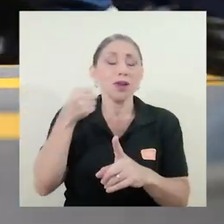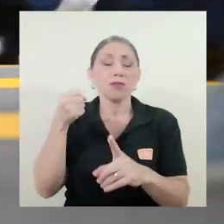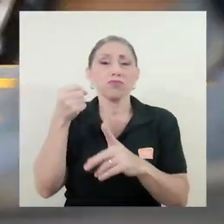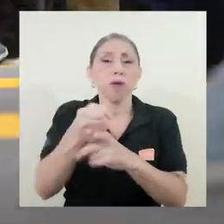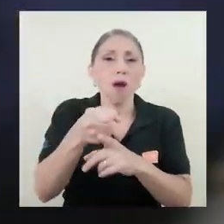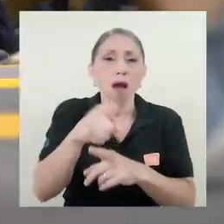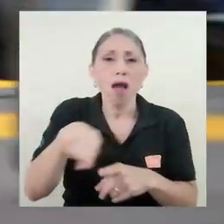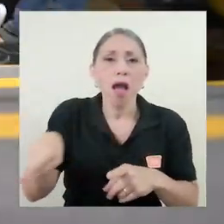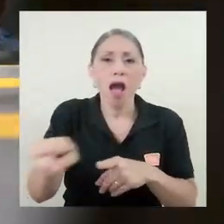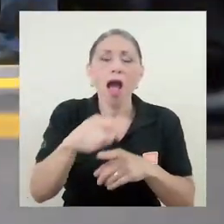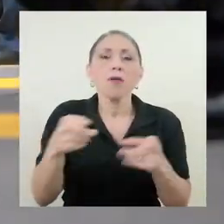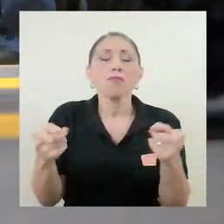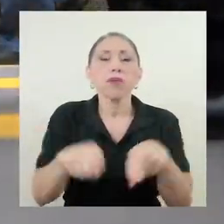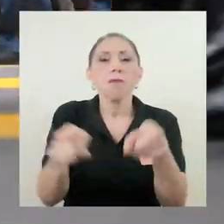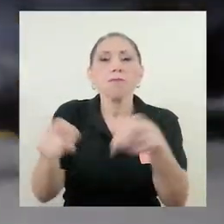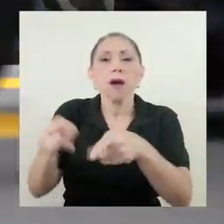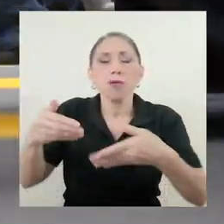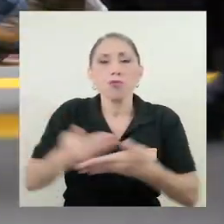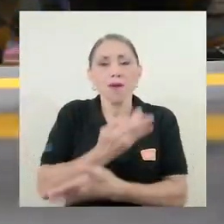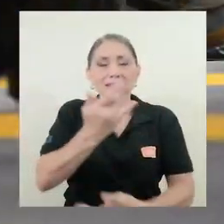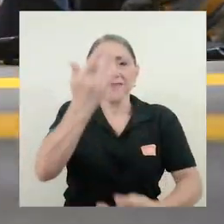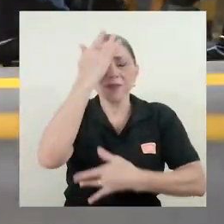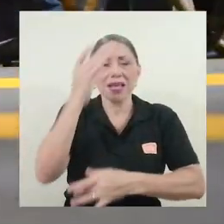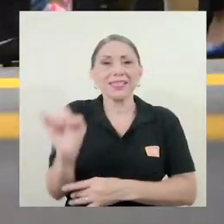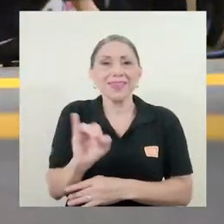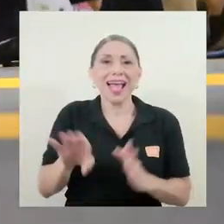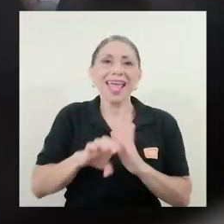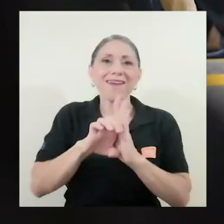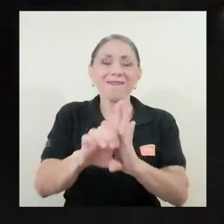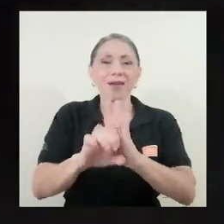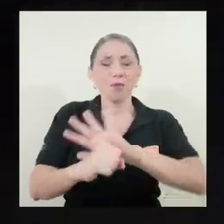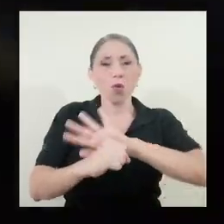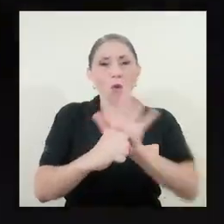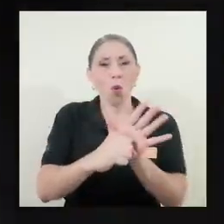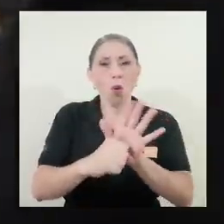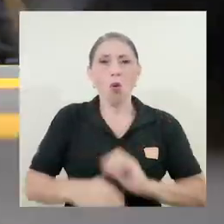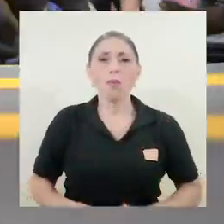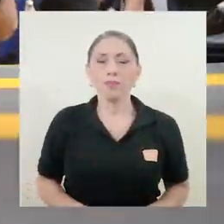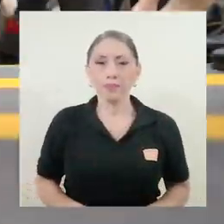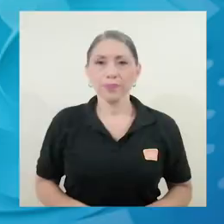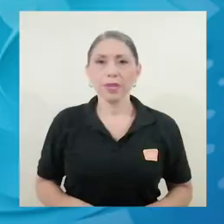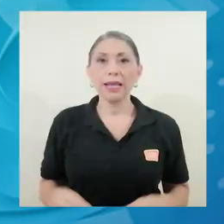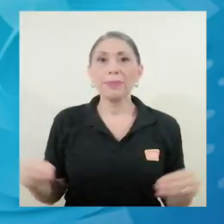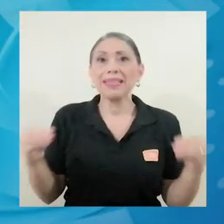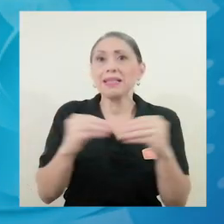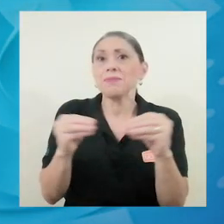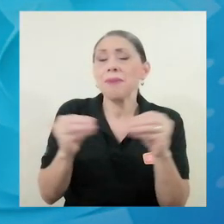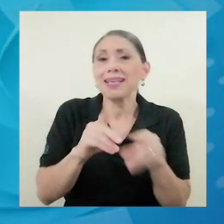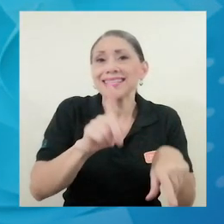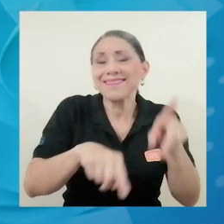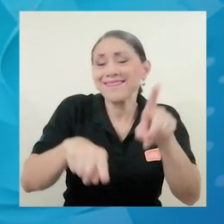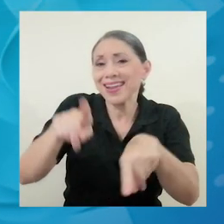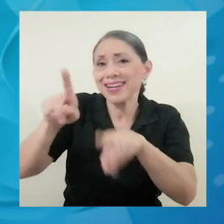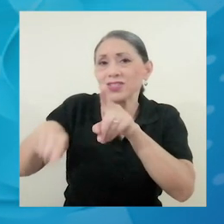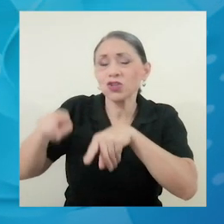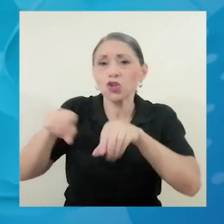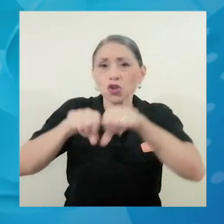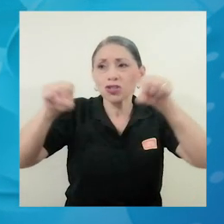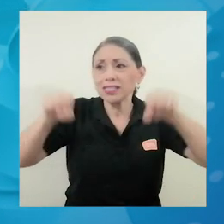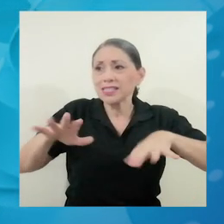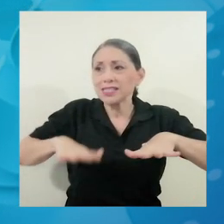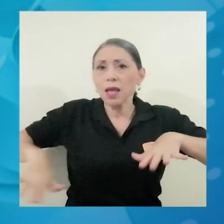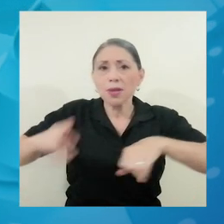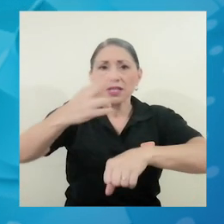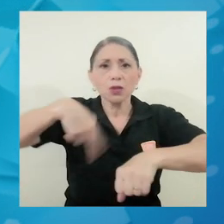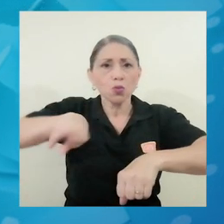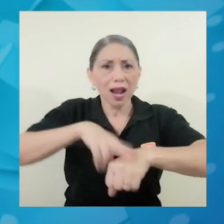en el surgimiento de nuevas enfermedades infecciosas como el COVID-19. Mientras más diversos son los ecosistemas,